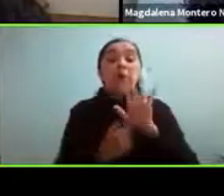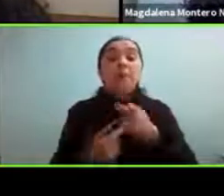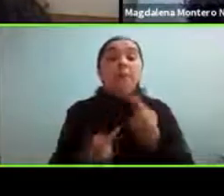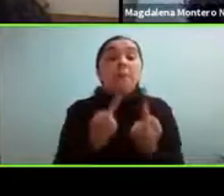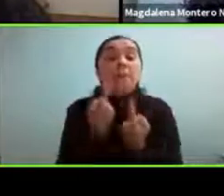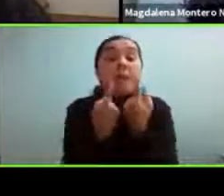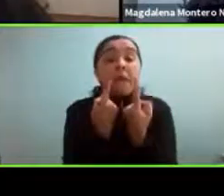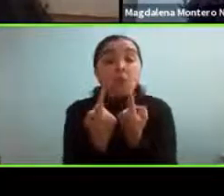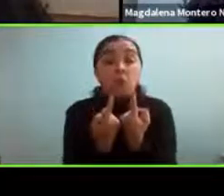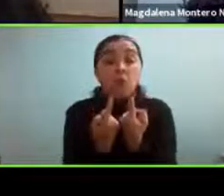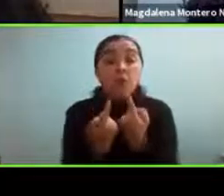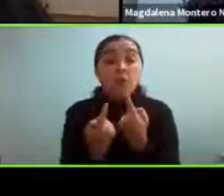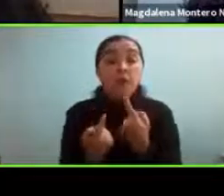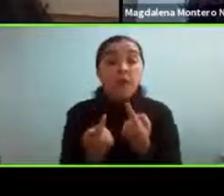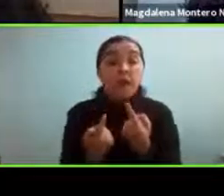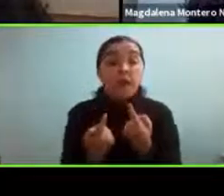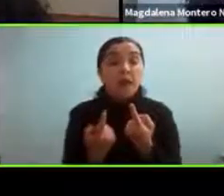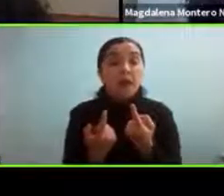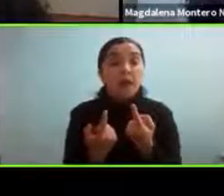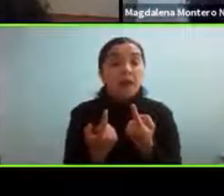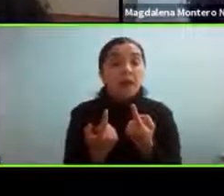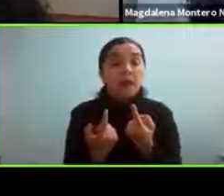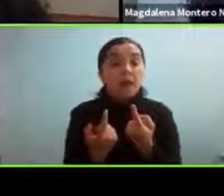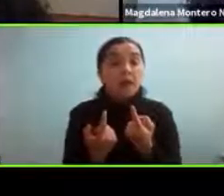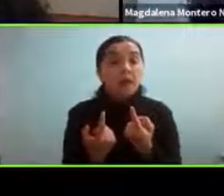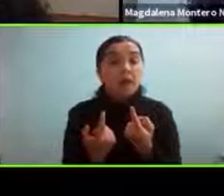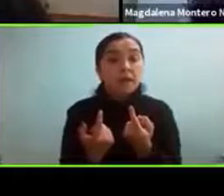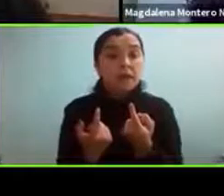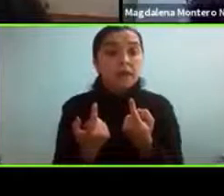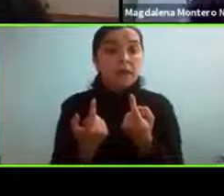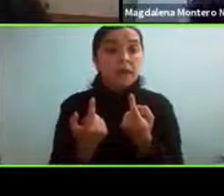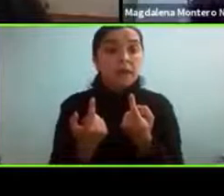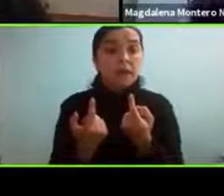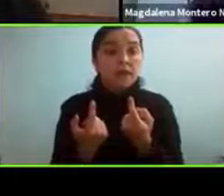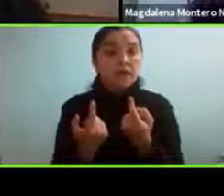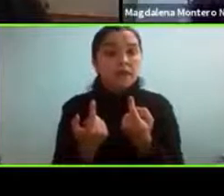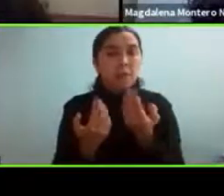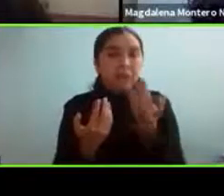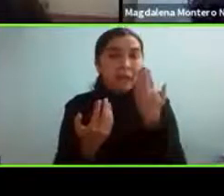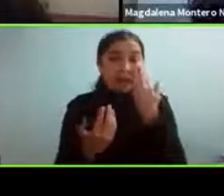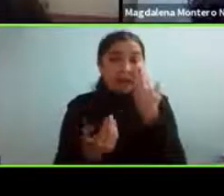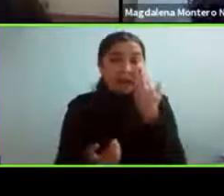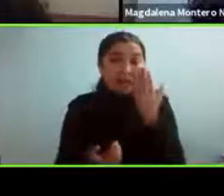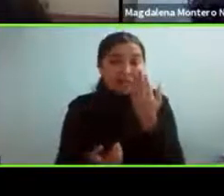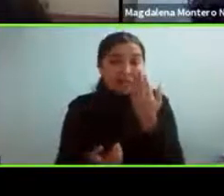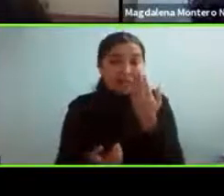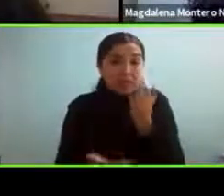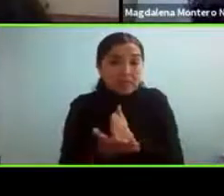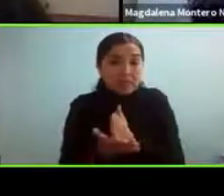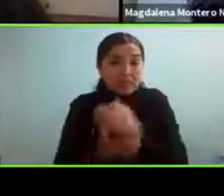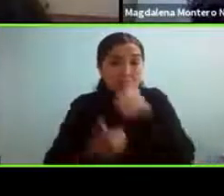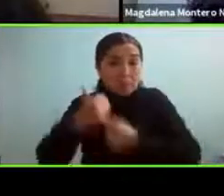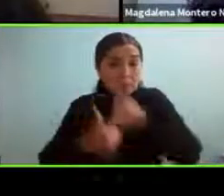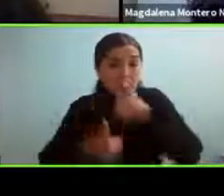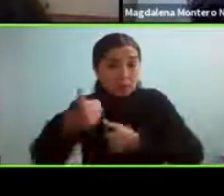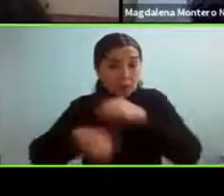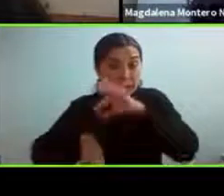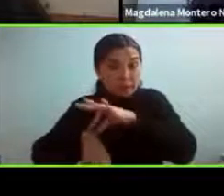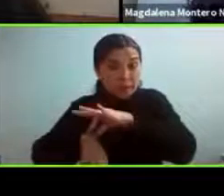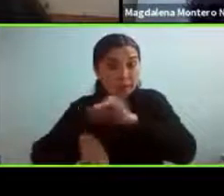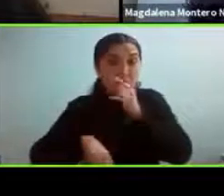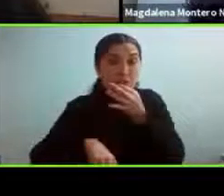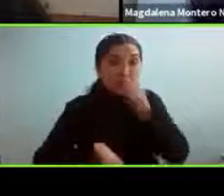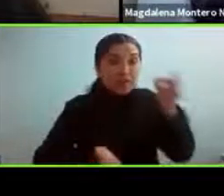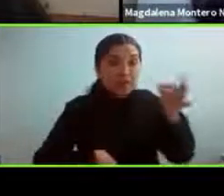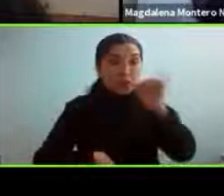la pregunta Francisco era como que estaba haciendo casi una decisión del profesional decirle o no decirle y